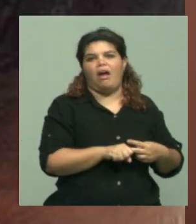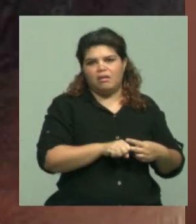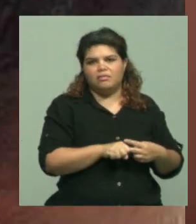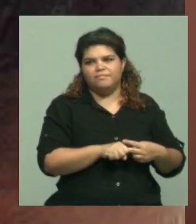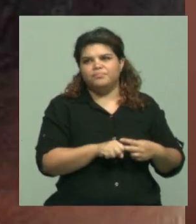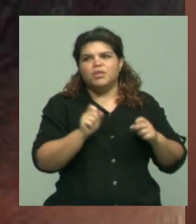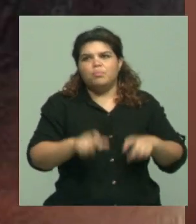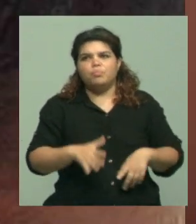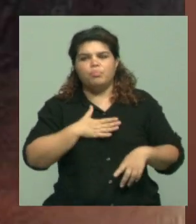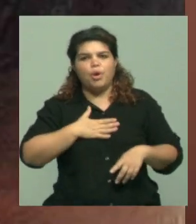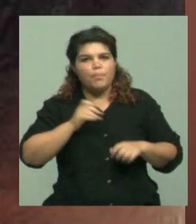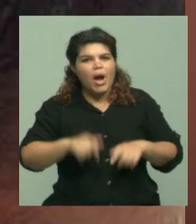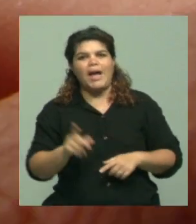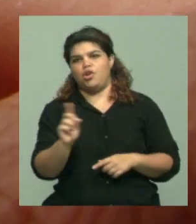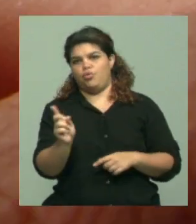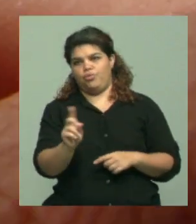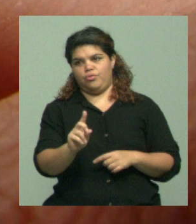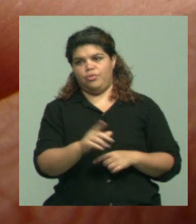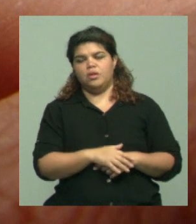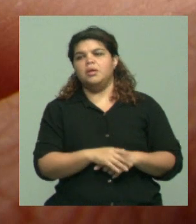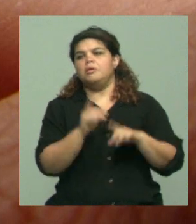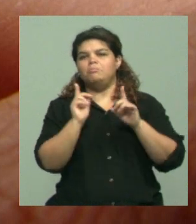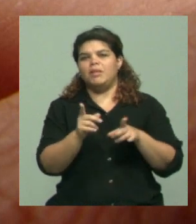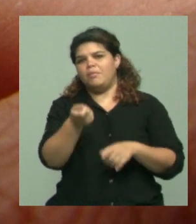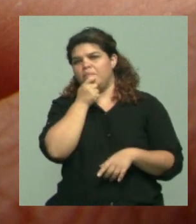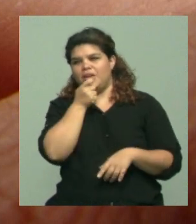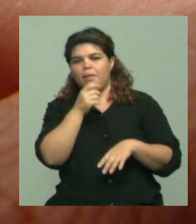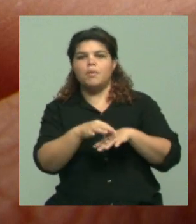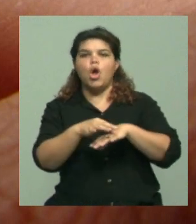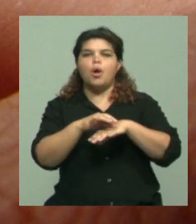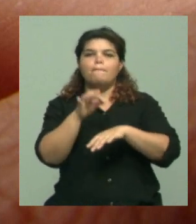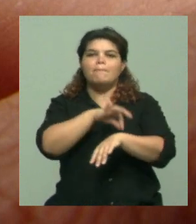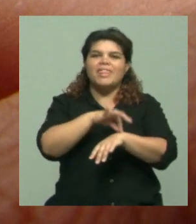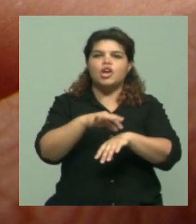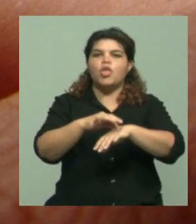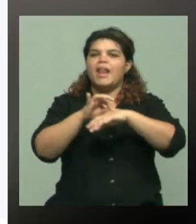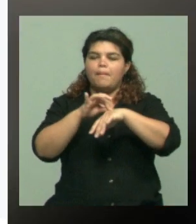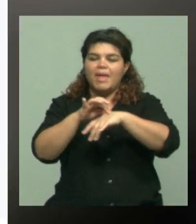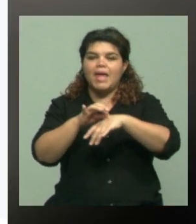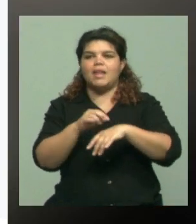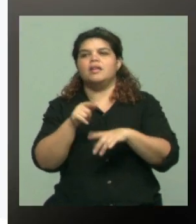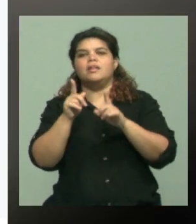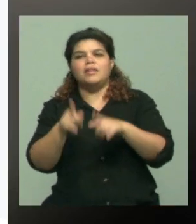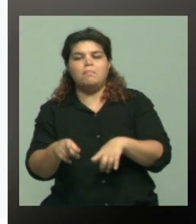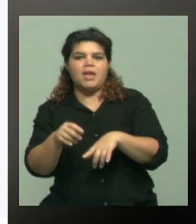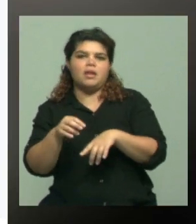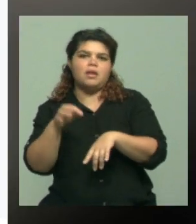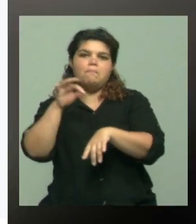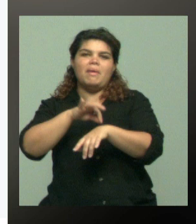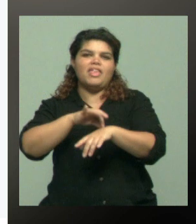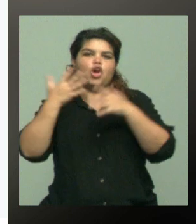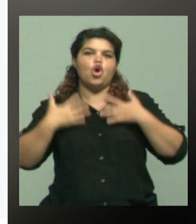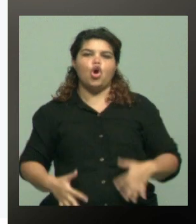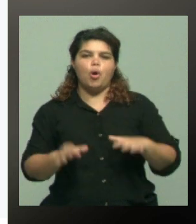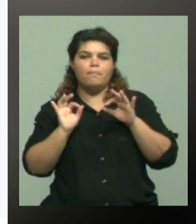nosotros lo que hacemos es sensibilizar a distintas especialidades, te puedo decir como dermatología, infectología, clínica médica, que es donde van a concurrir